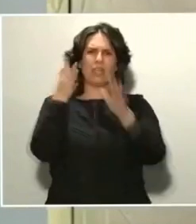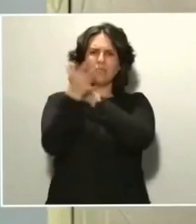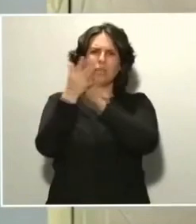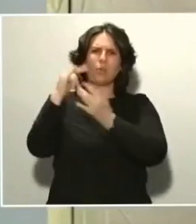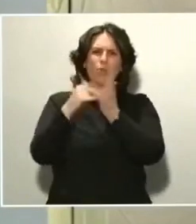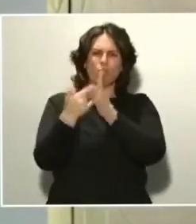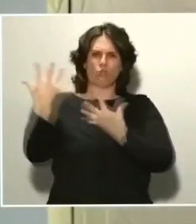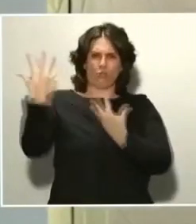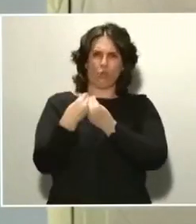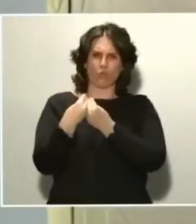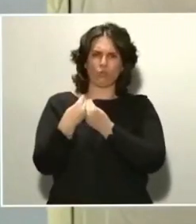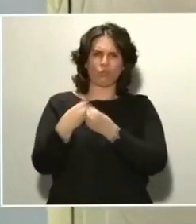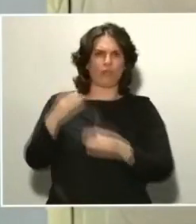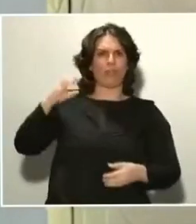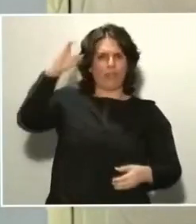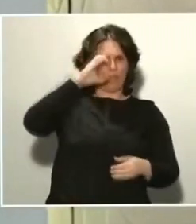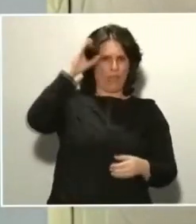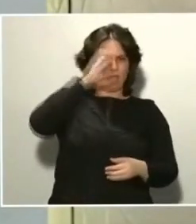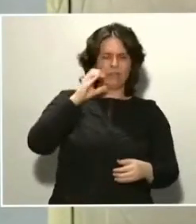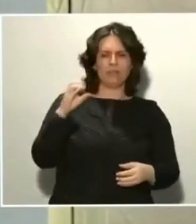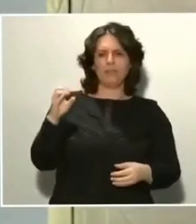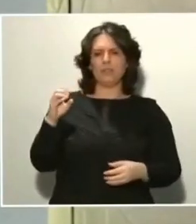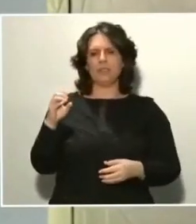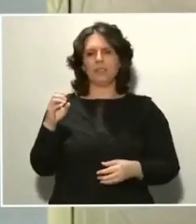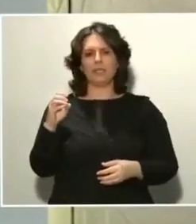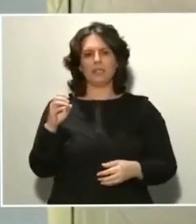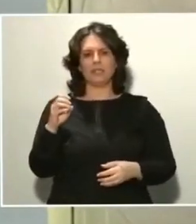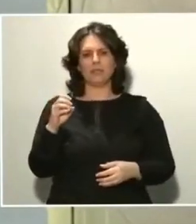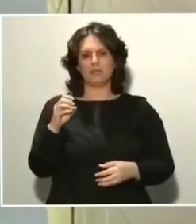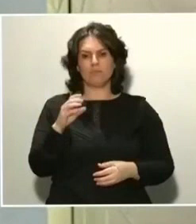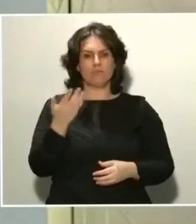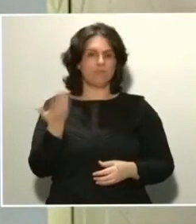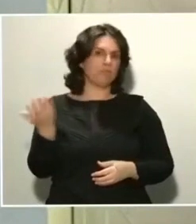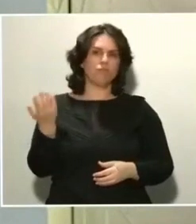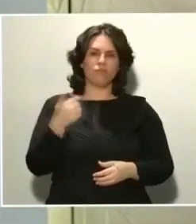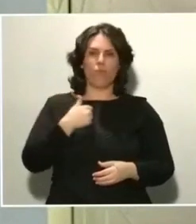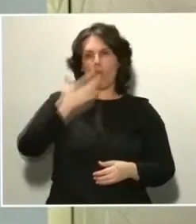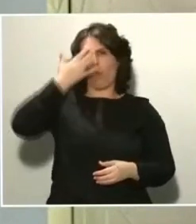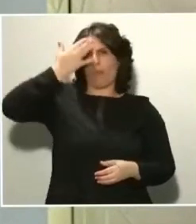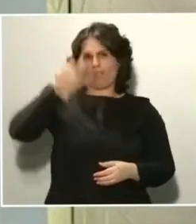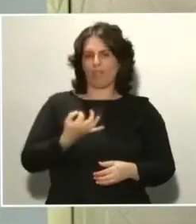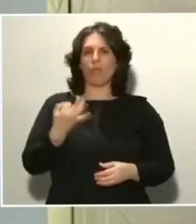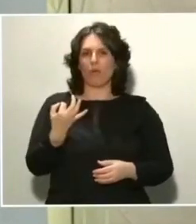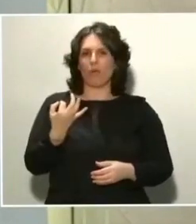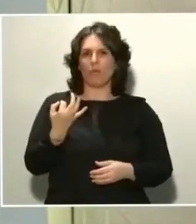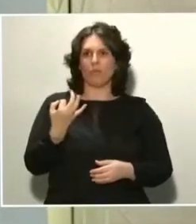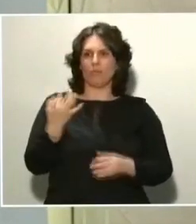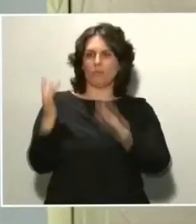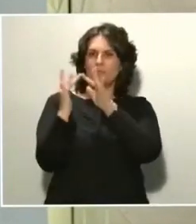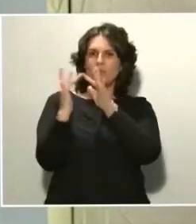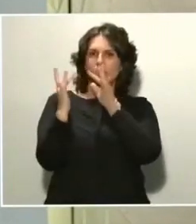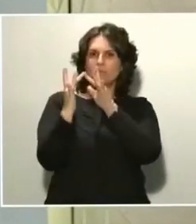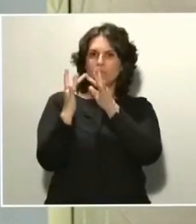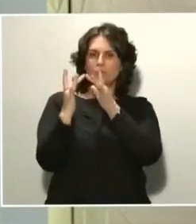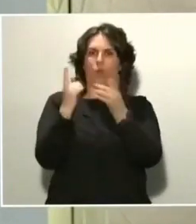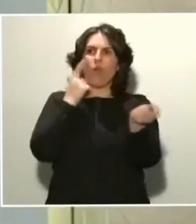ciencia y estoy completamente convencido de que la coordinación será también muy estrecha en el momento que haya que